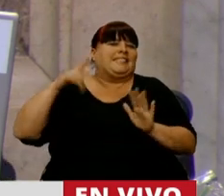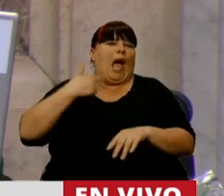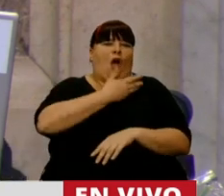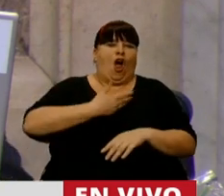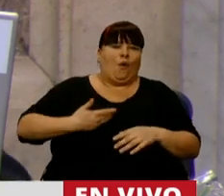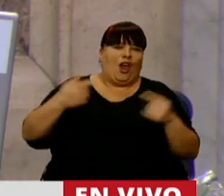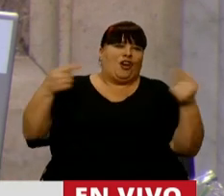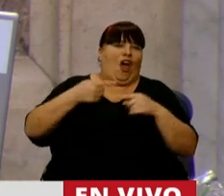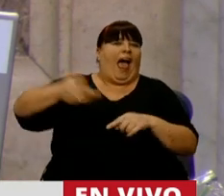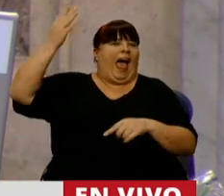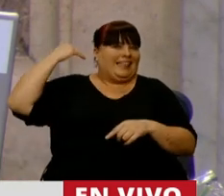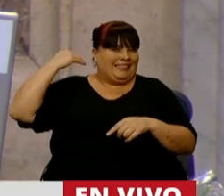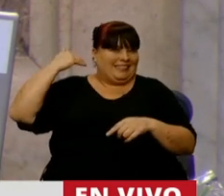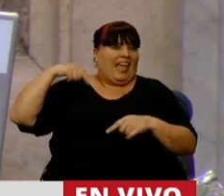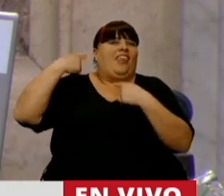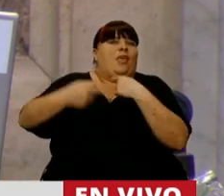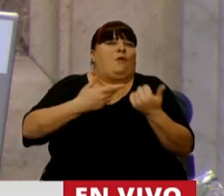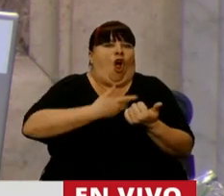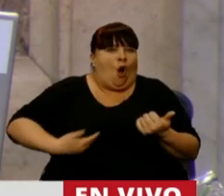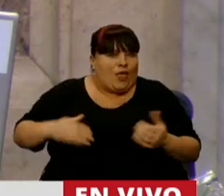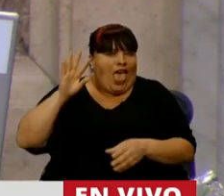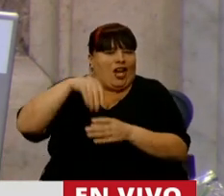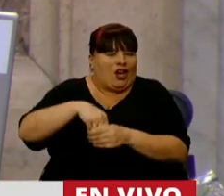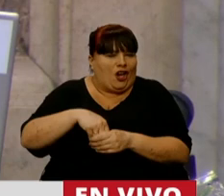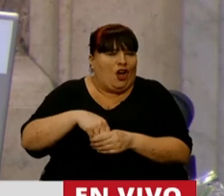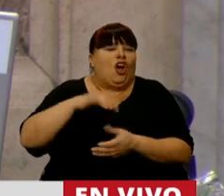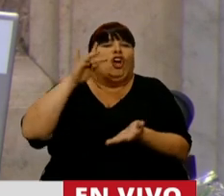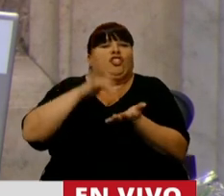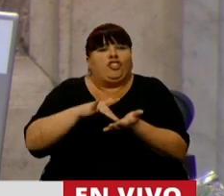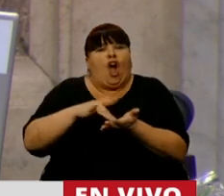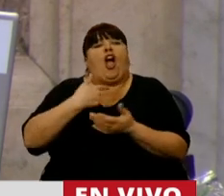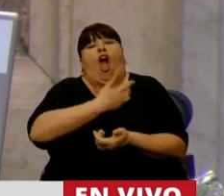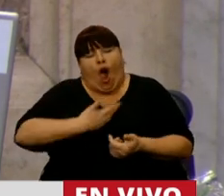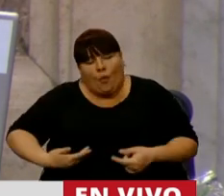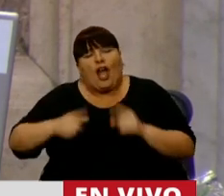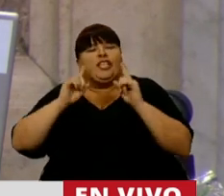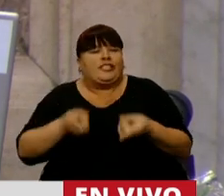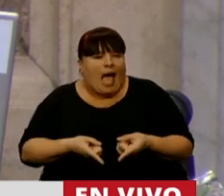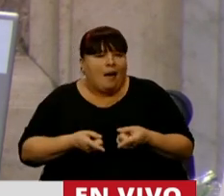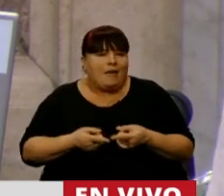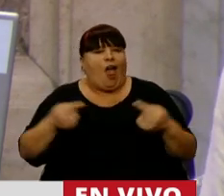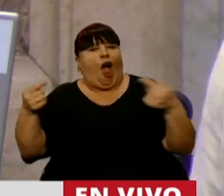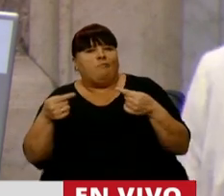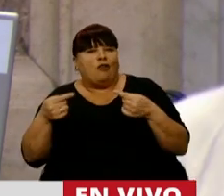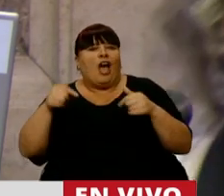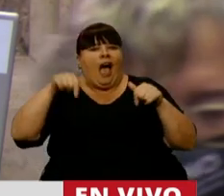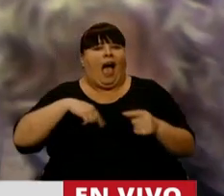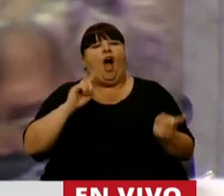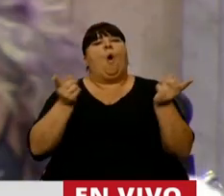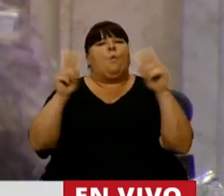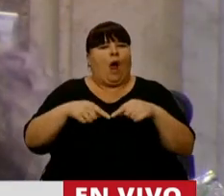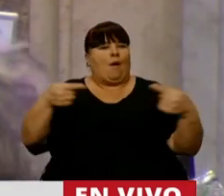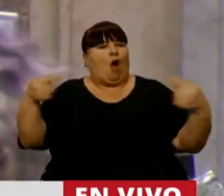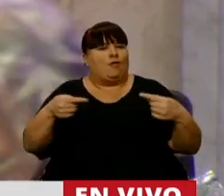oposición antes de ser oficialismo, nos tocó cuando éramos oficialismo del lado de la oposición y ahora estamos acá en la